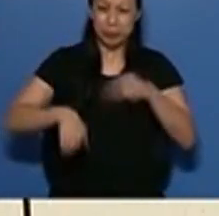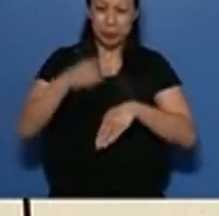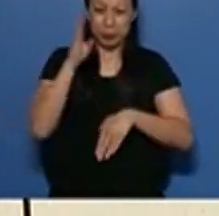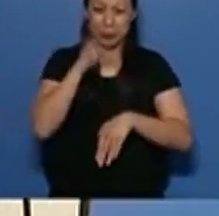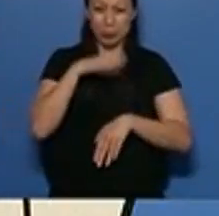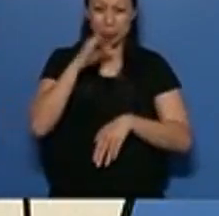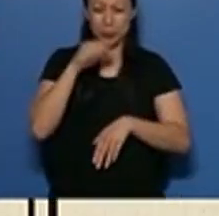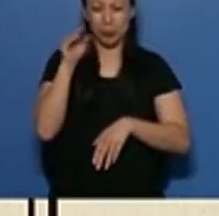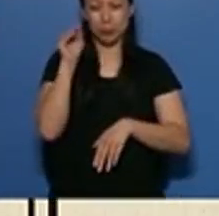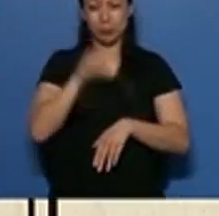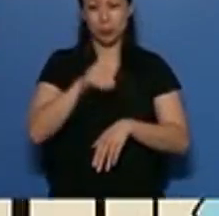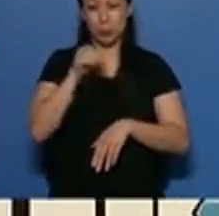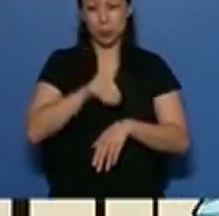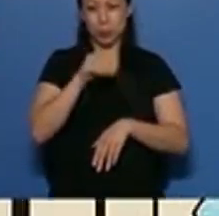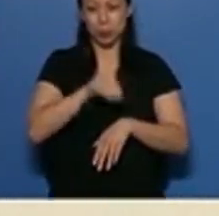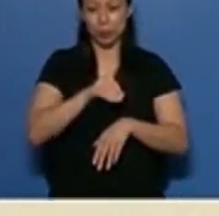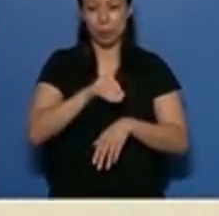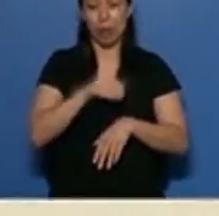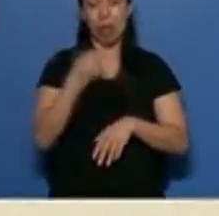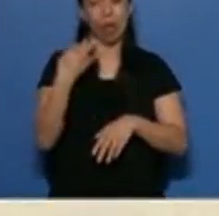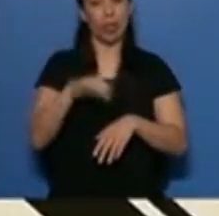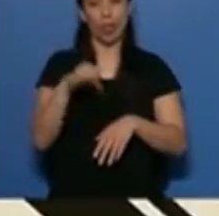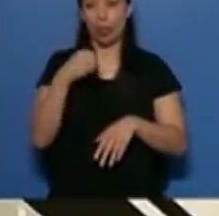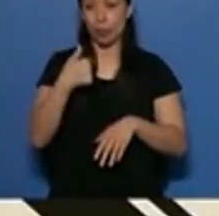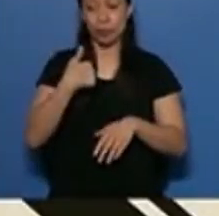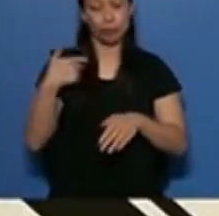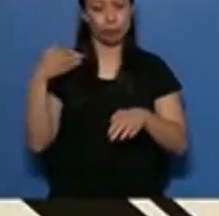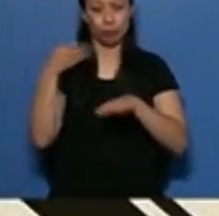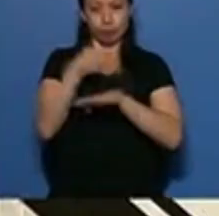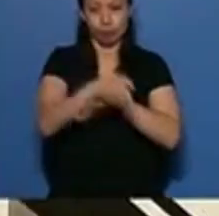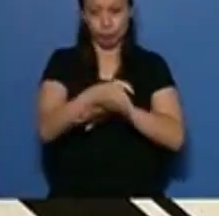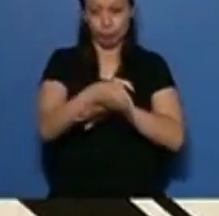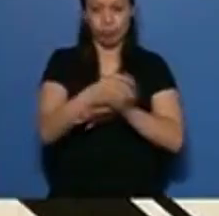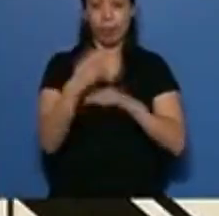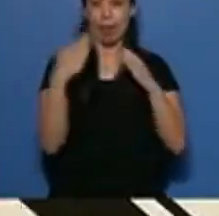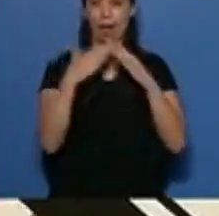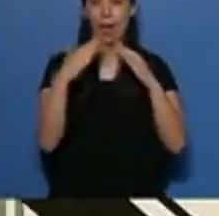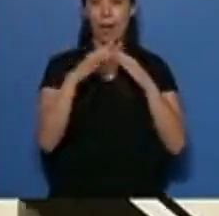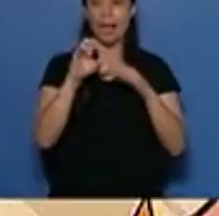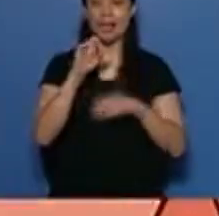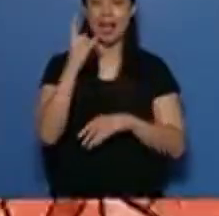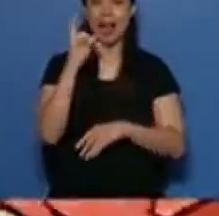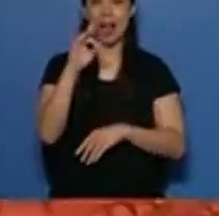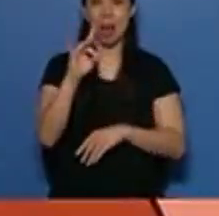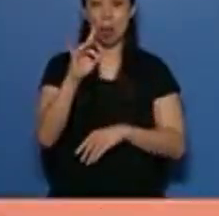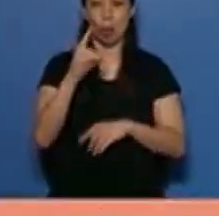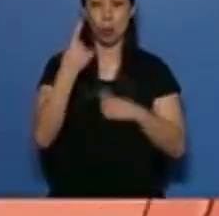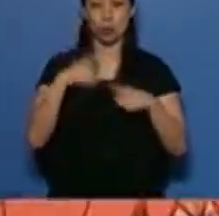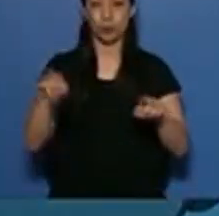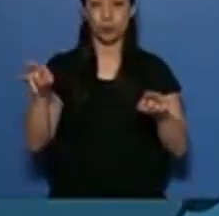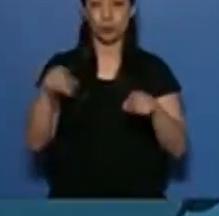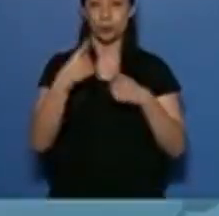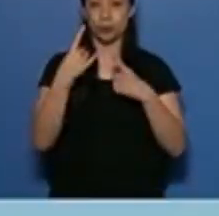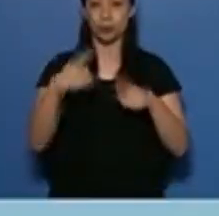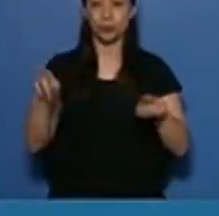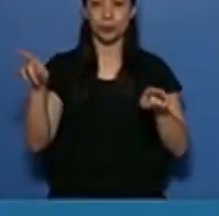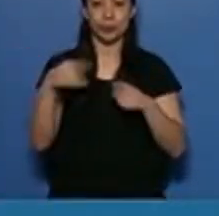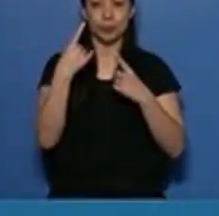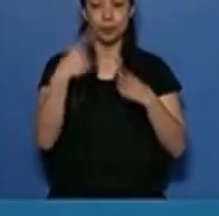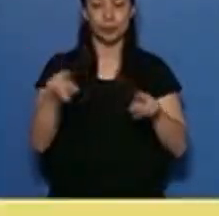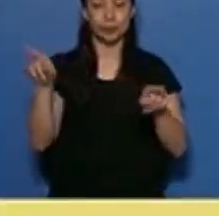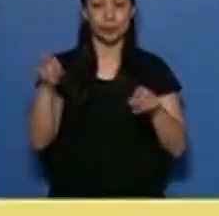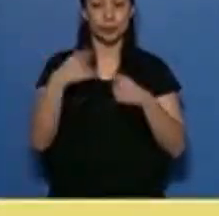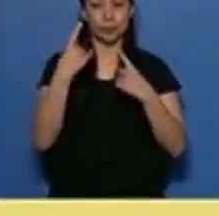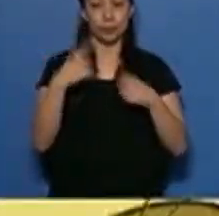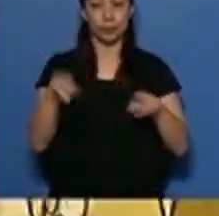requiere habilidad. Esto es Loud House, esto es Loud House. Con un choque o empujón, demostramos nuestro